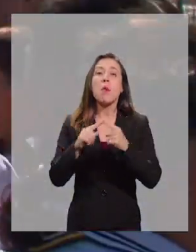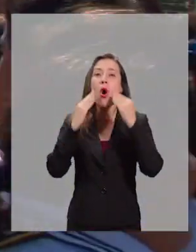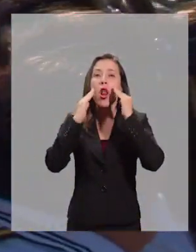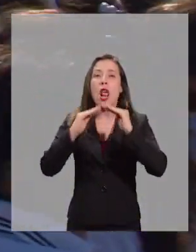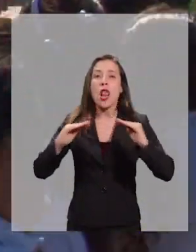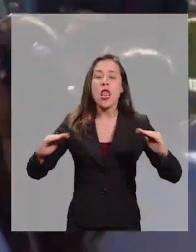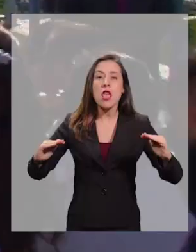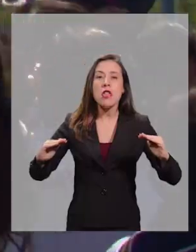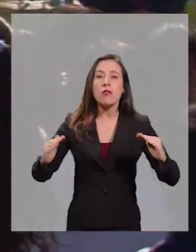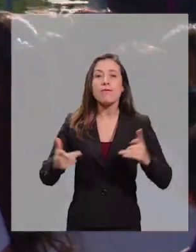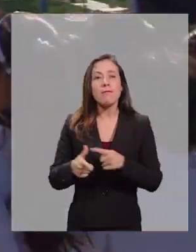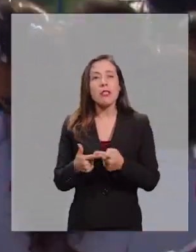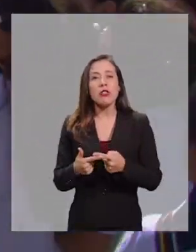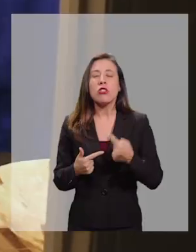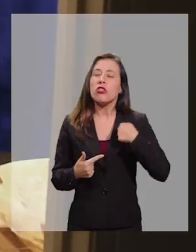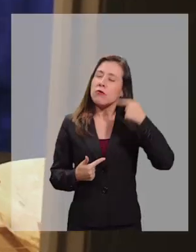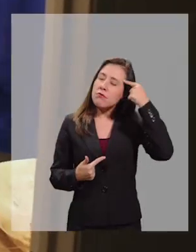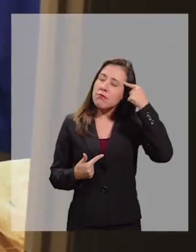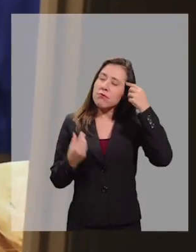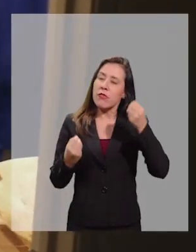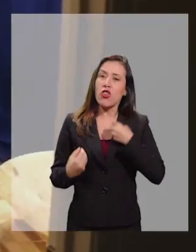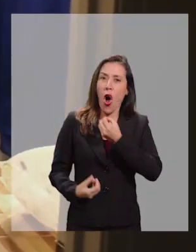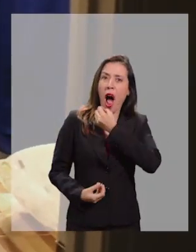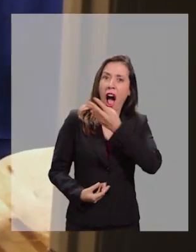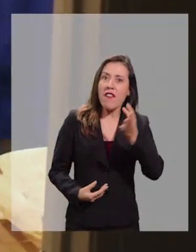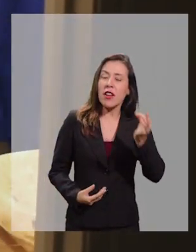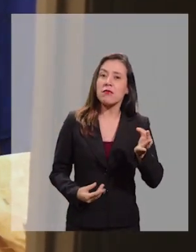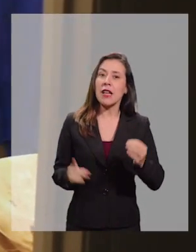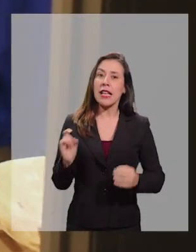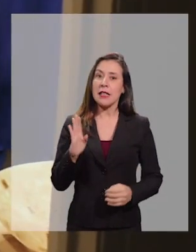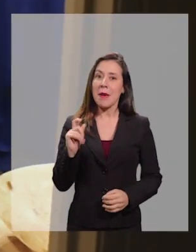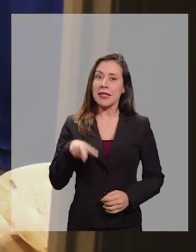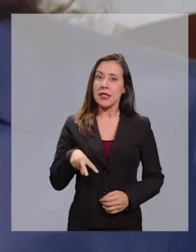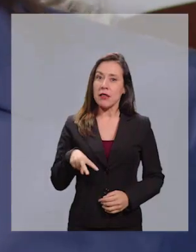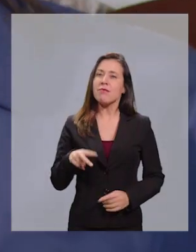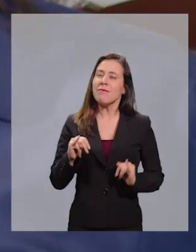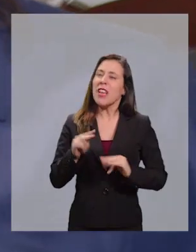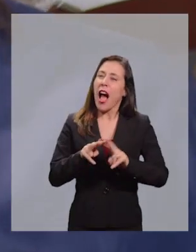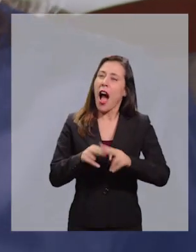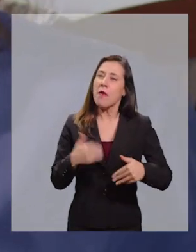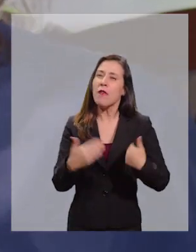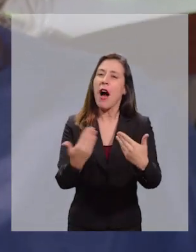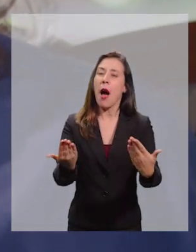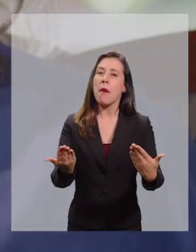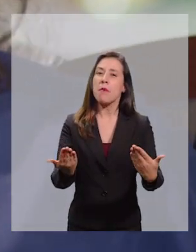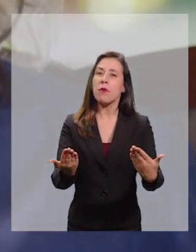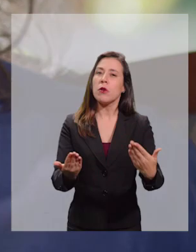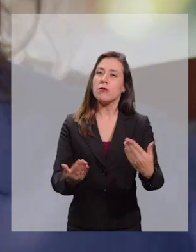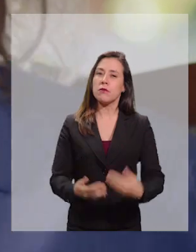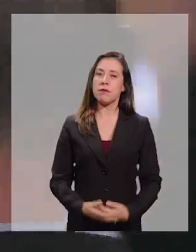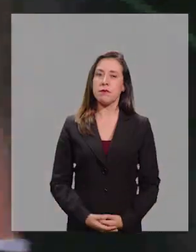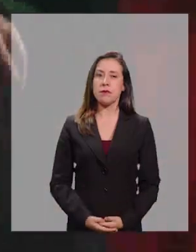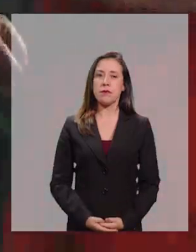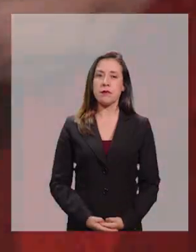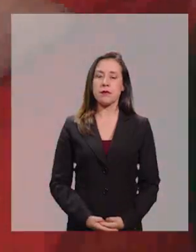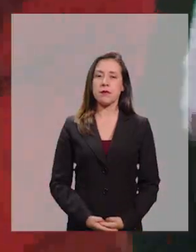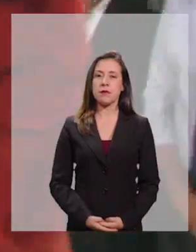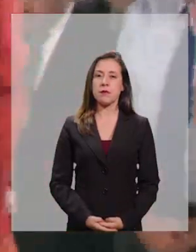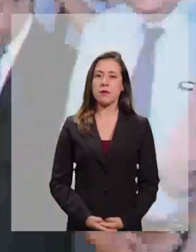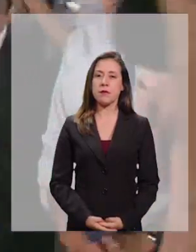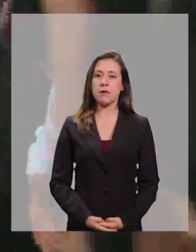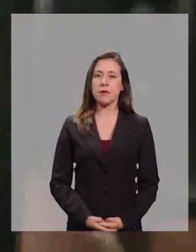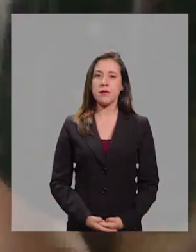por sus niños. Entonces no lo dudé y le dije a Sebastián. Dale, vamos, vamos para adelante.